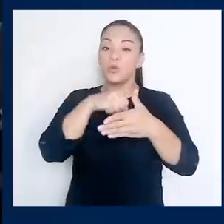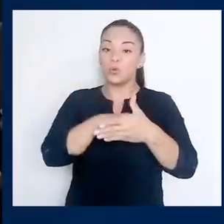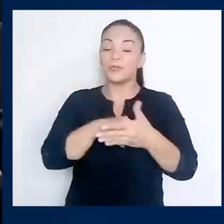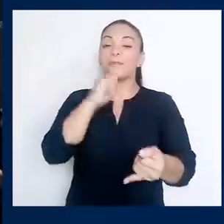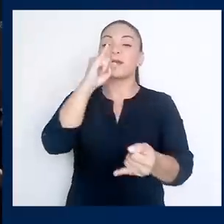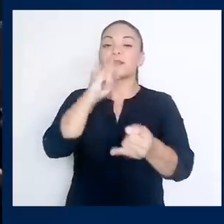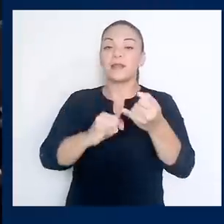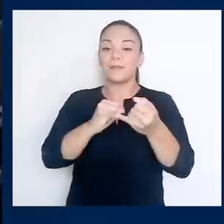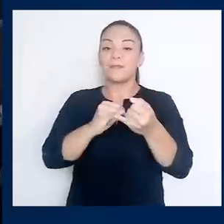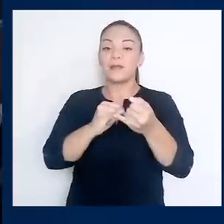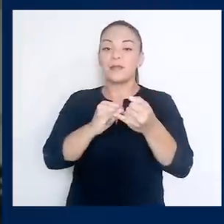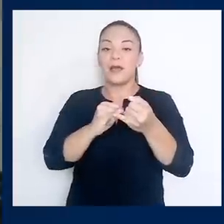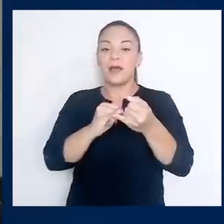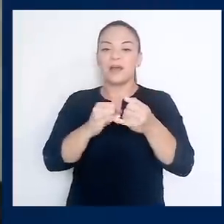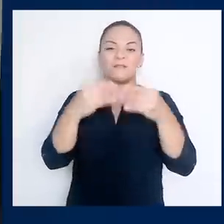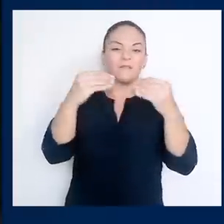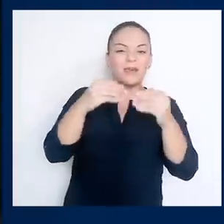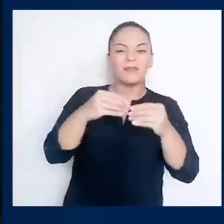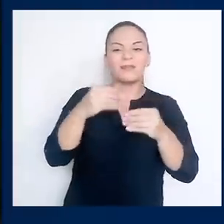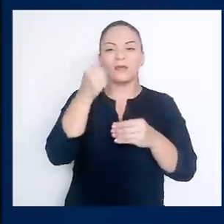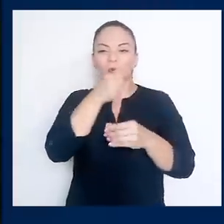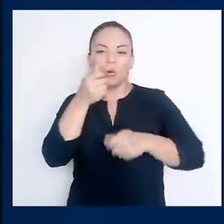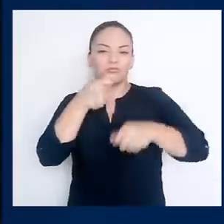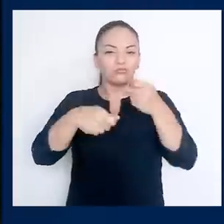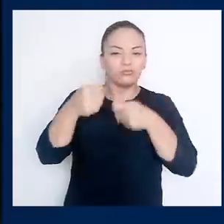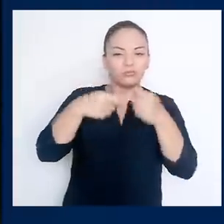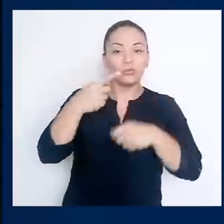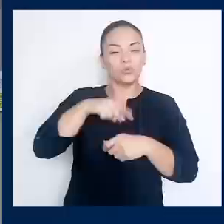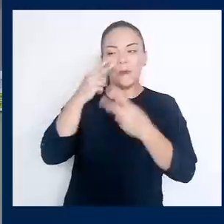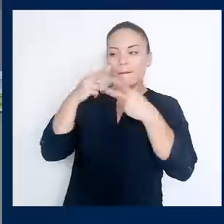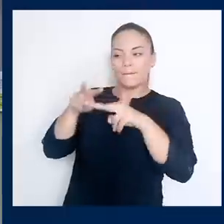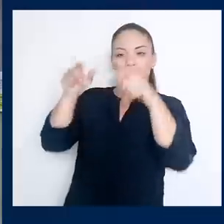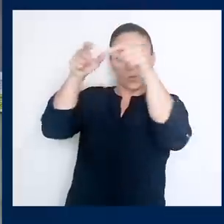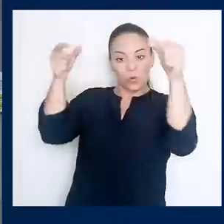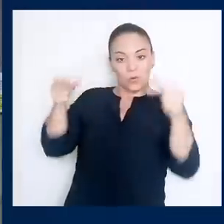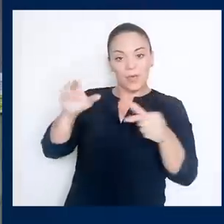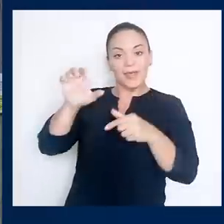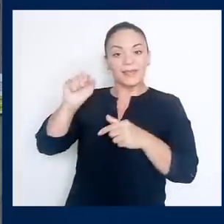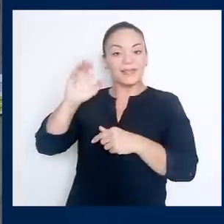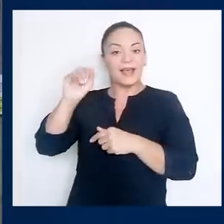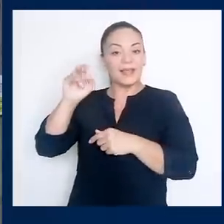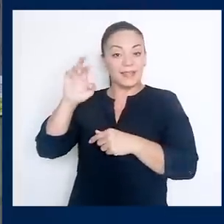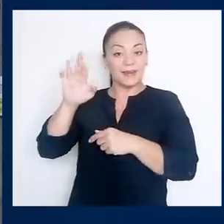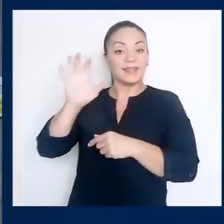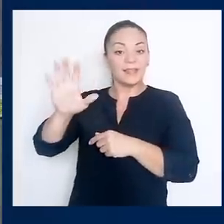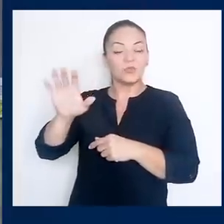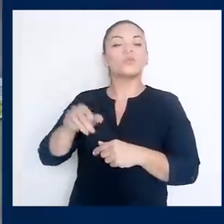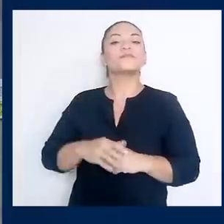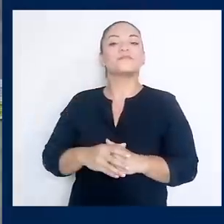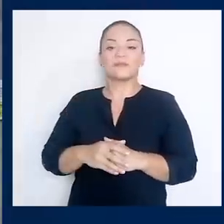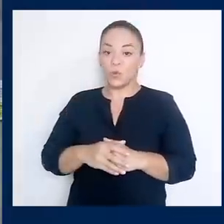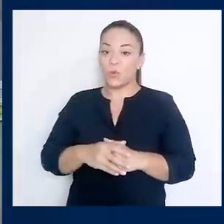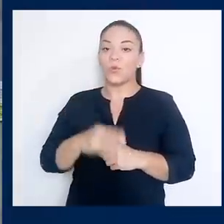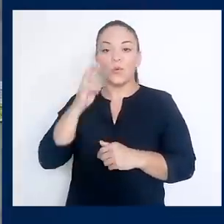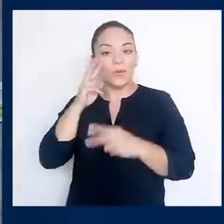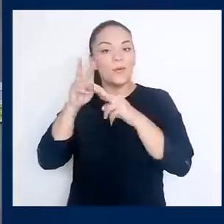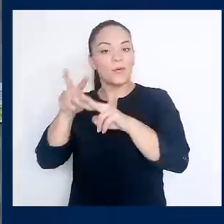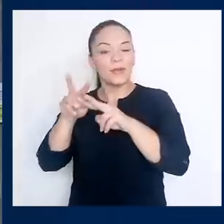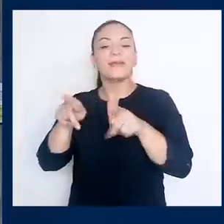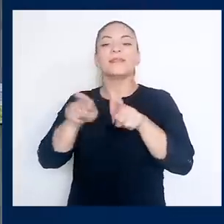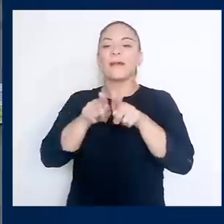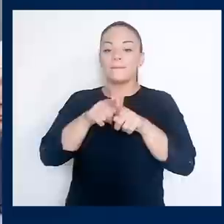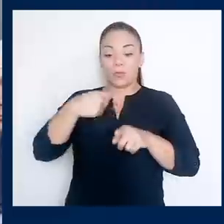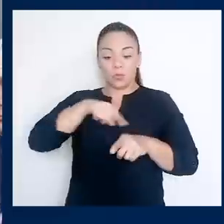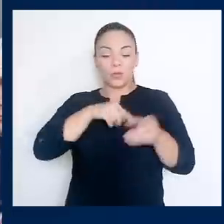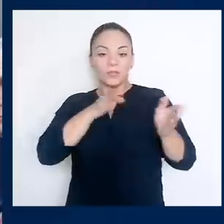lucha contra el crimen organizado. Vimos cómo funcionan los escáneres de ellos. También les presentamos qué es el